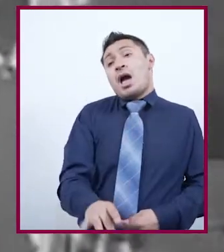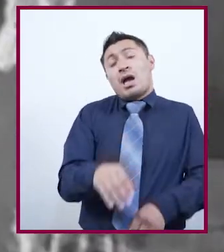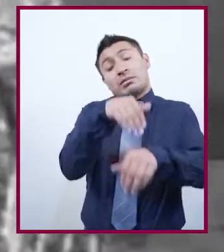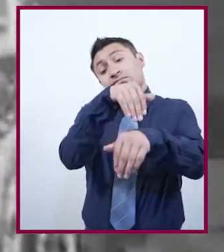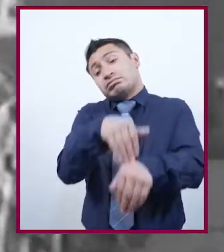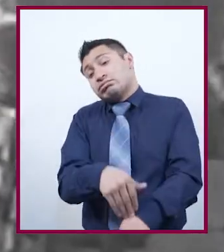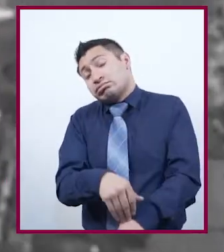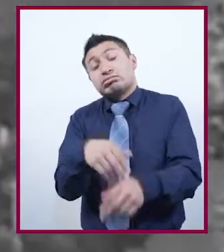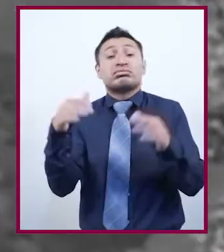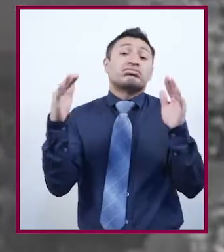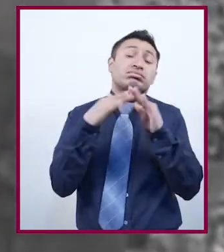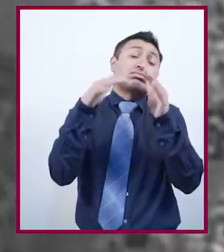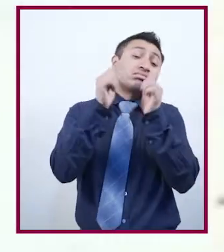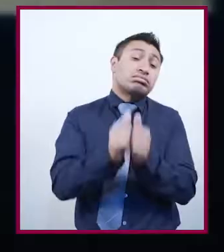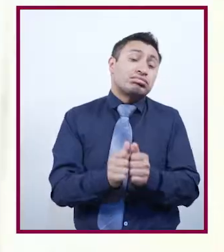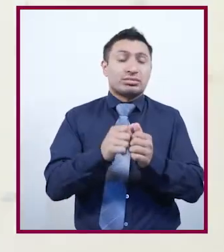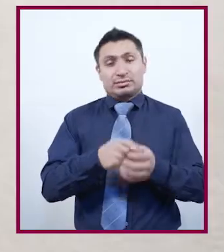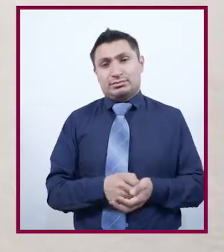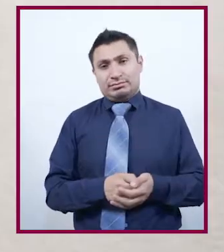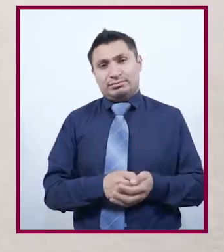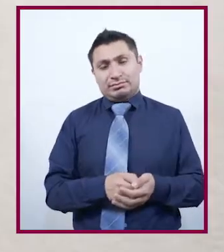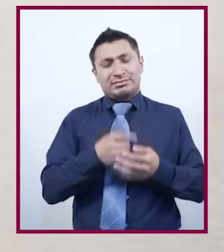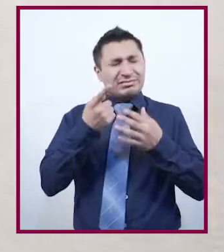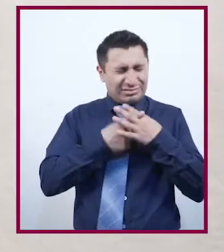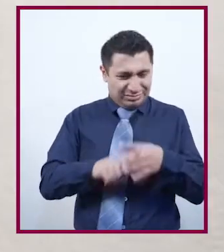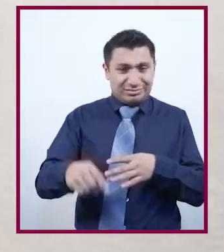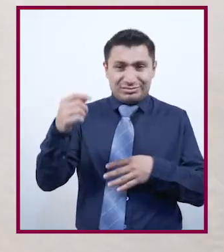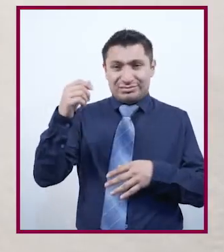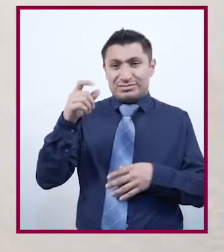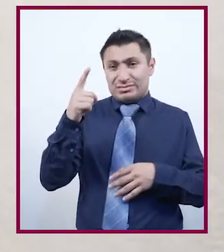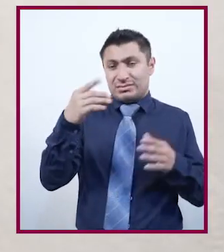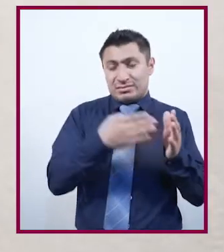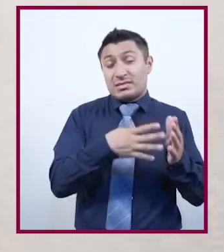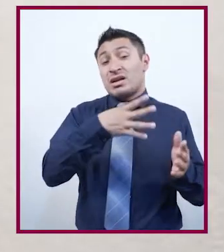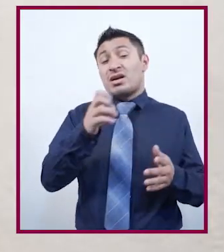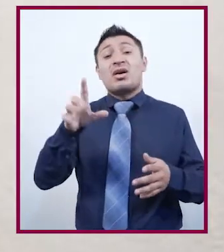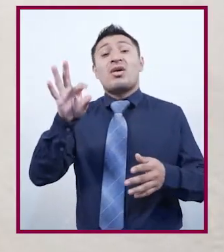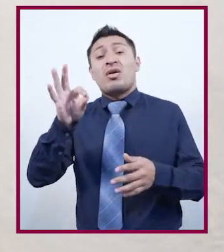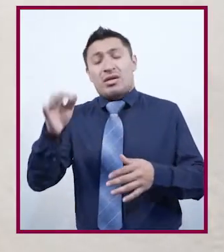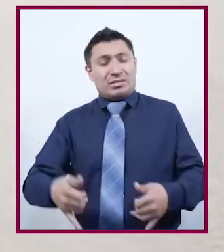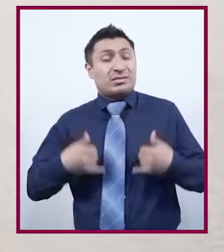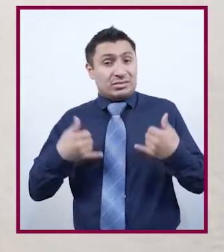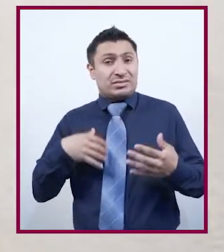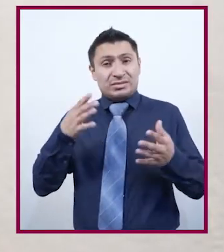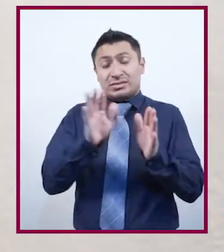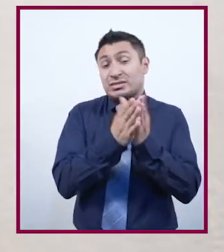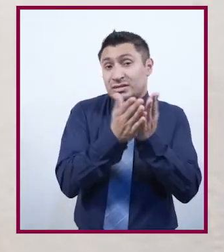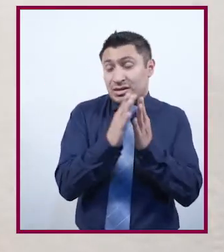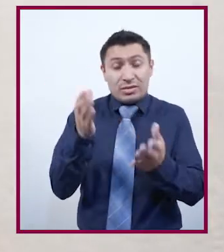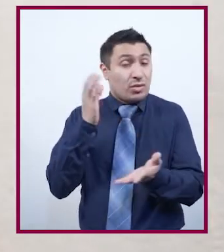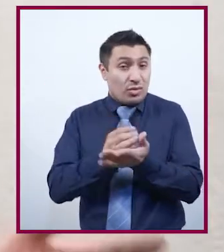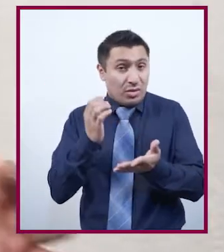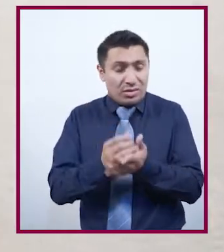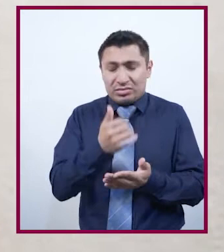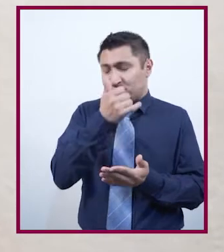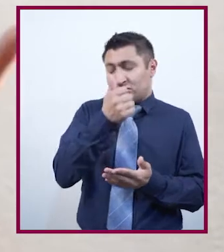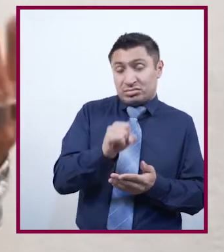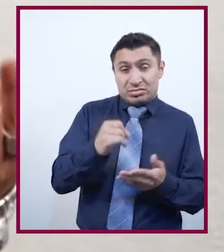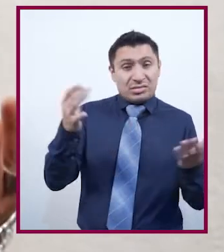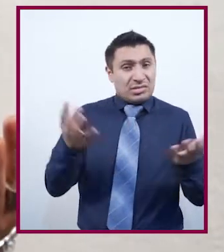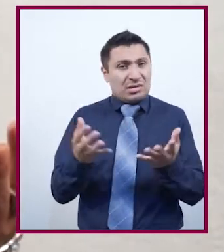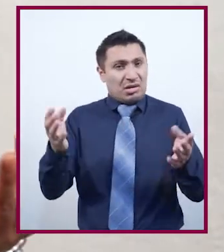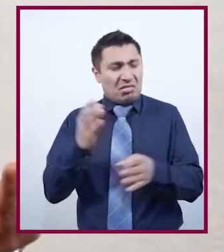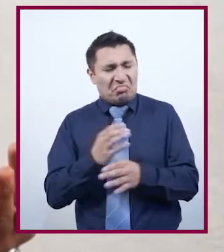abnegadas y hogareñas. Al inicio de la década de los 40, los jóvenes, junto a sus libros y cuadernos, y haciendo